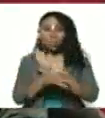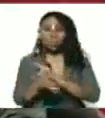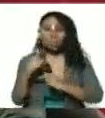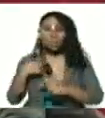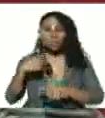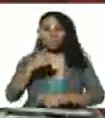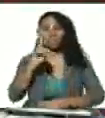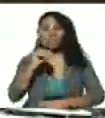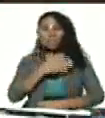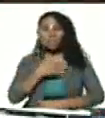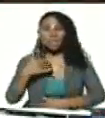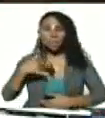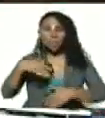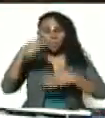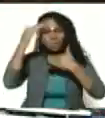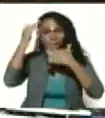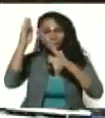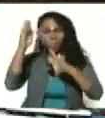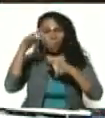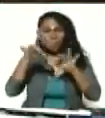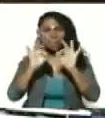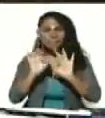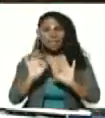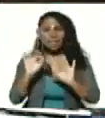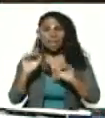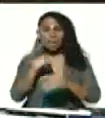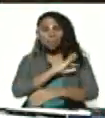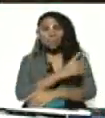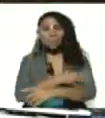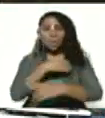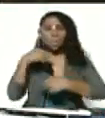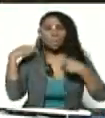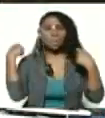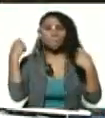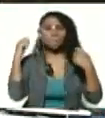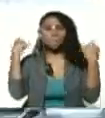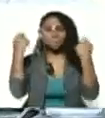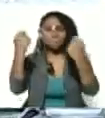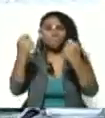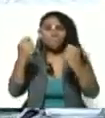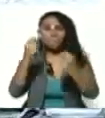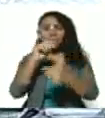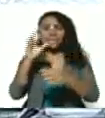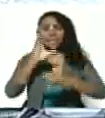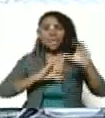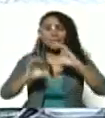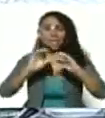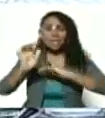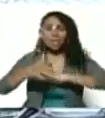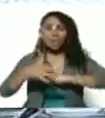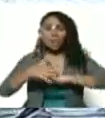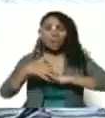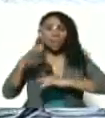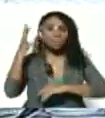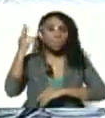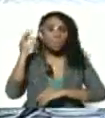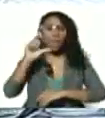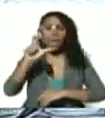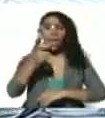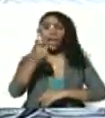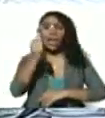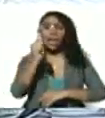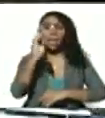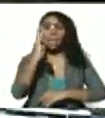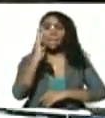muy especial a la ministra del Poder Popular para Ciencia y Tecnología. Gabriela, la doctora Gabriela